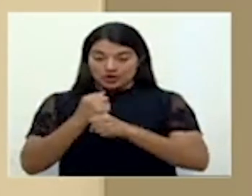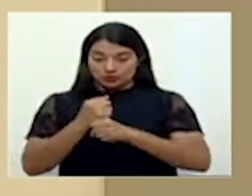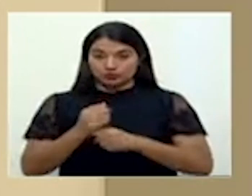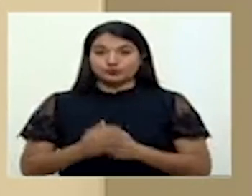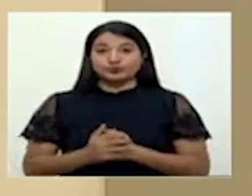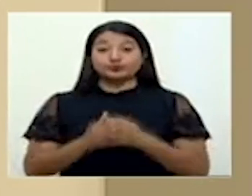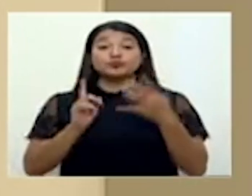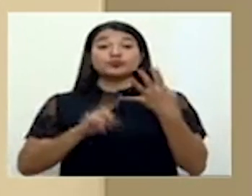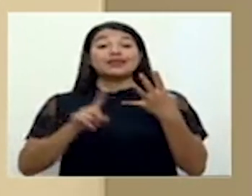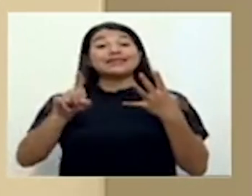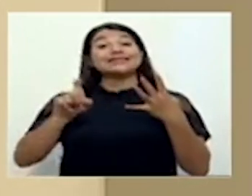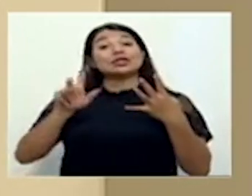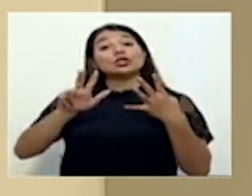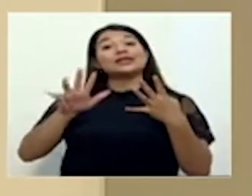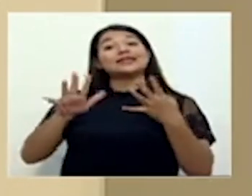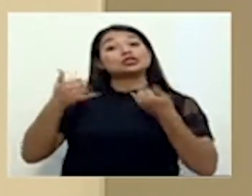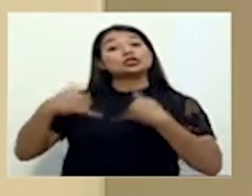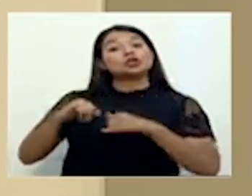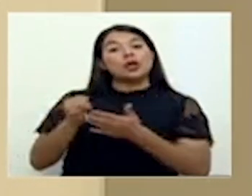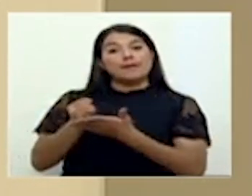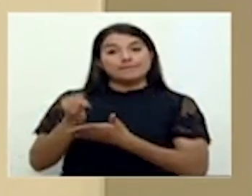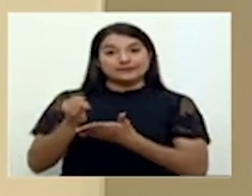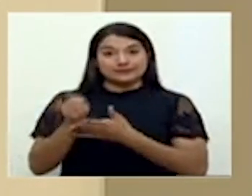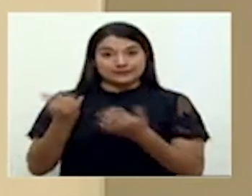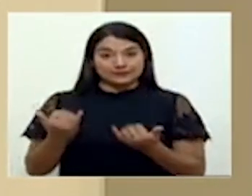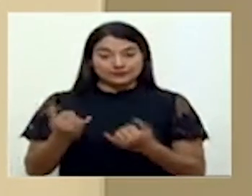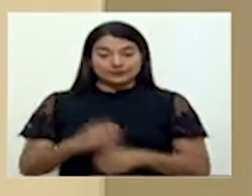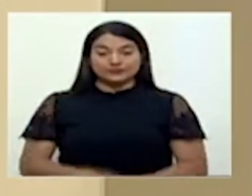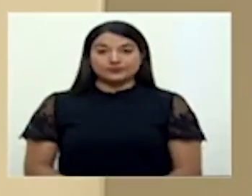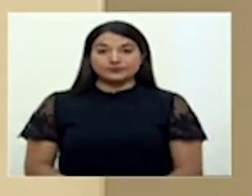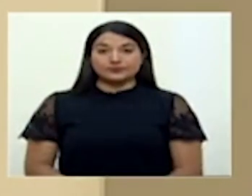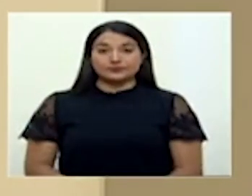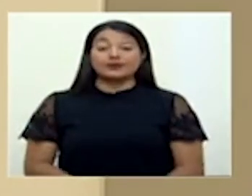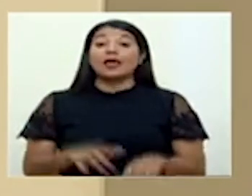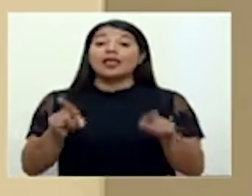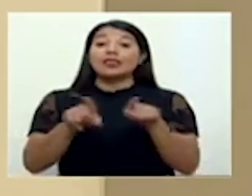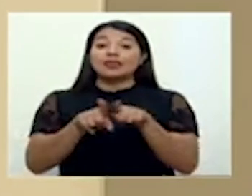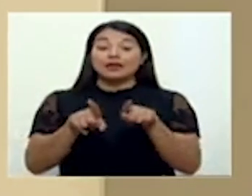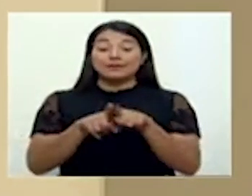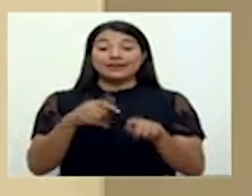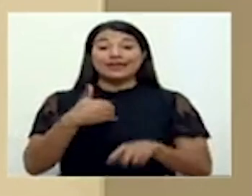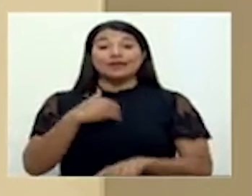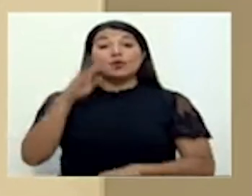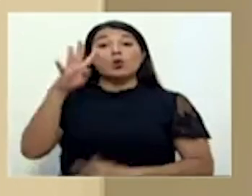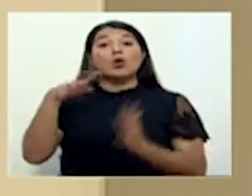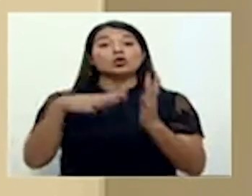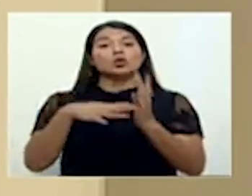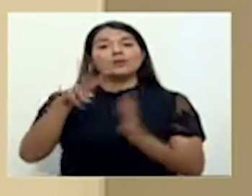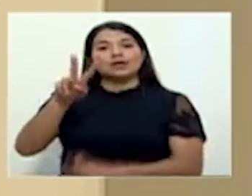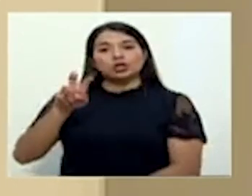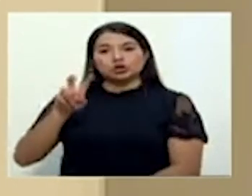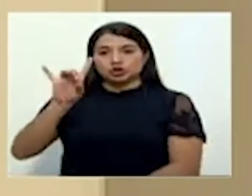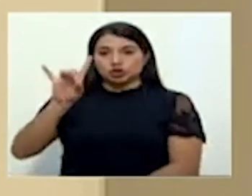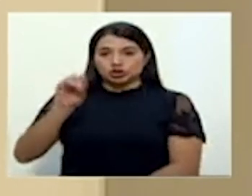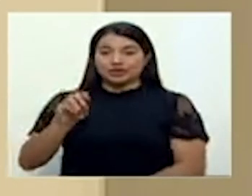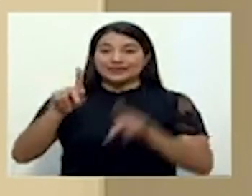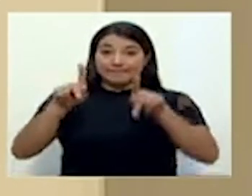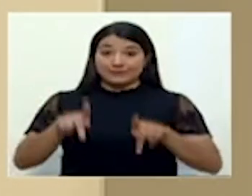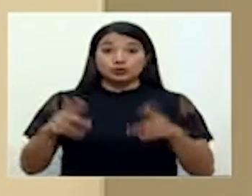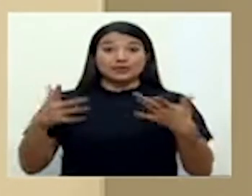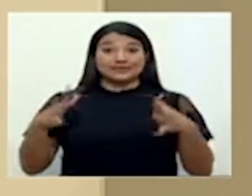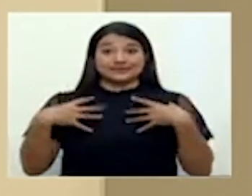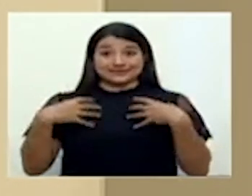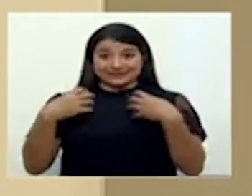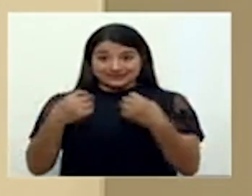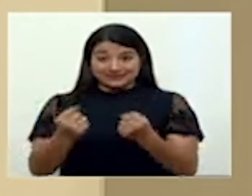de que 135 están en investigación en este rubro. También tenemos 4.280 personas recuperadas que están